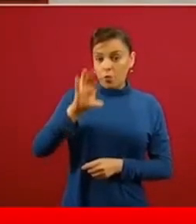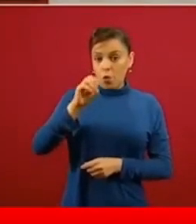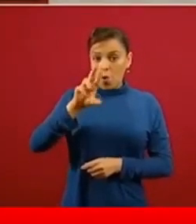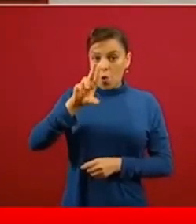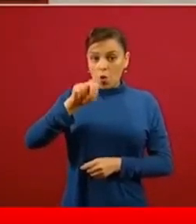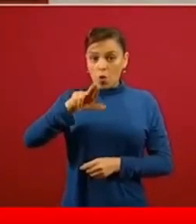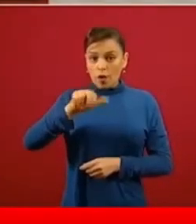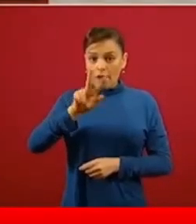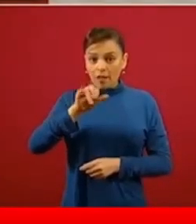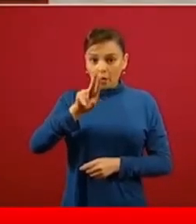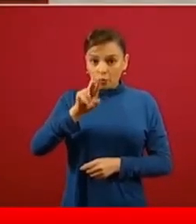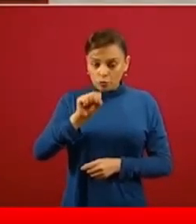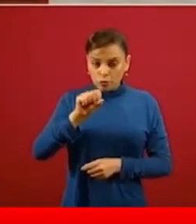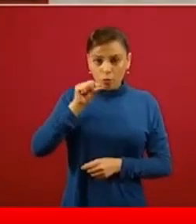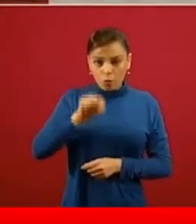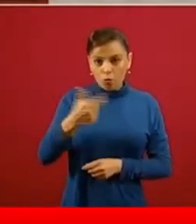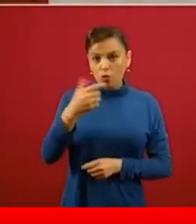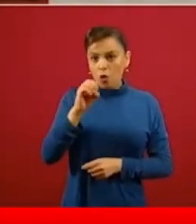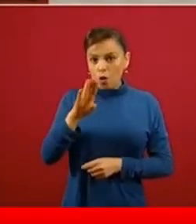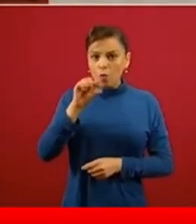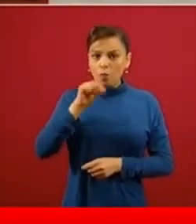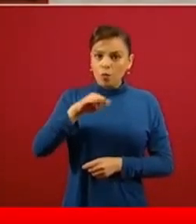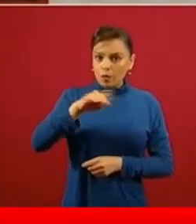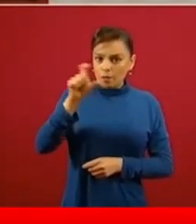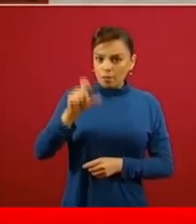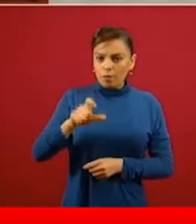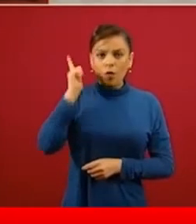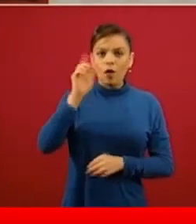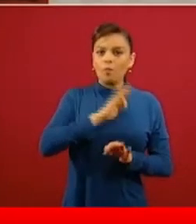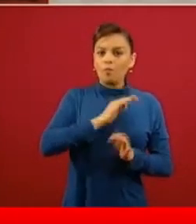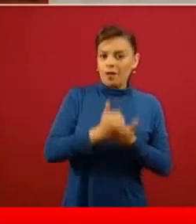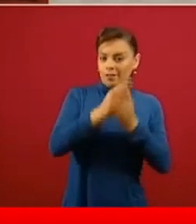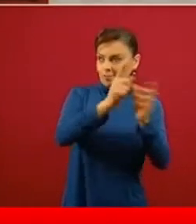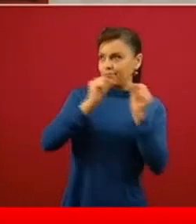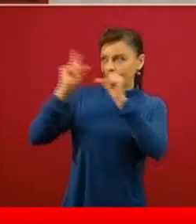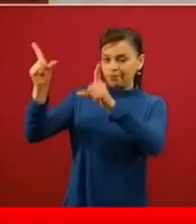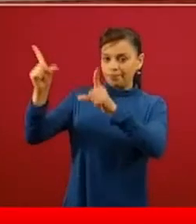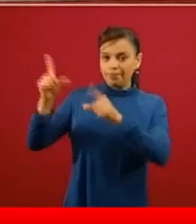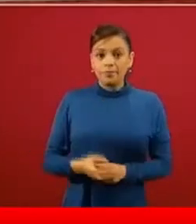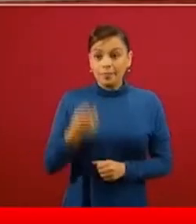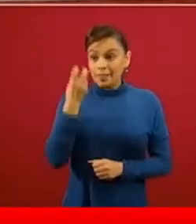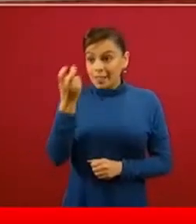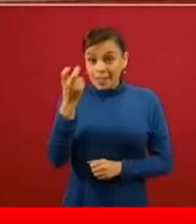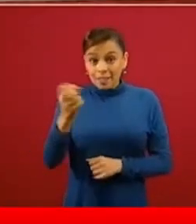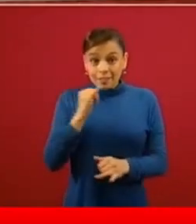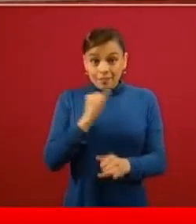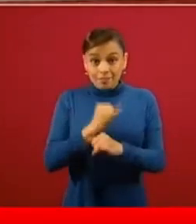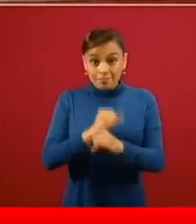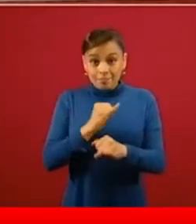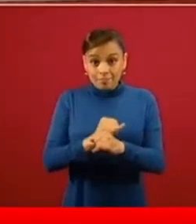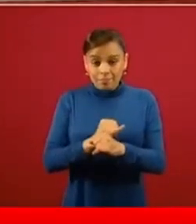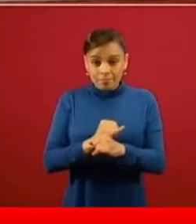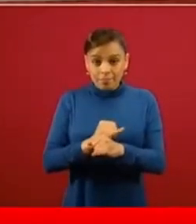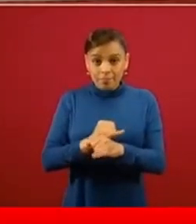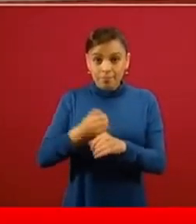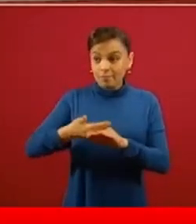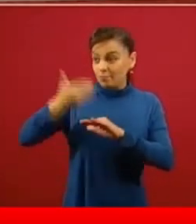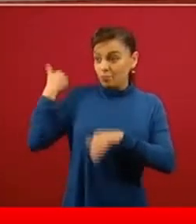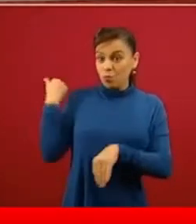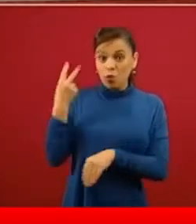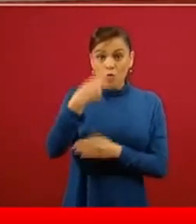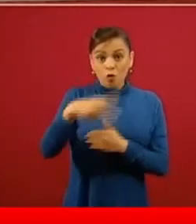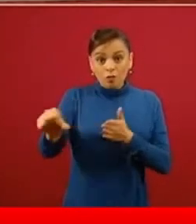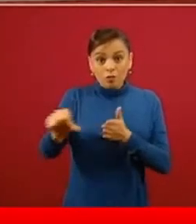.mx. Si lo pudieran proyectar, por favor. En este lugar, desde hace más de dos meses, están